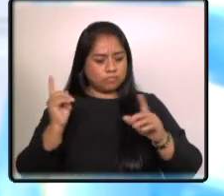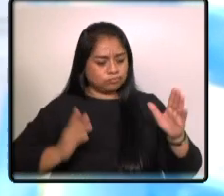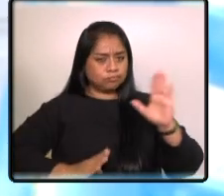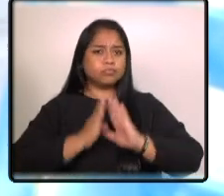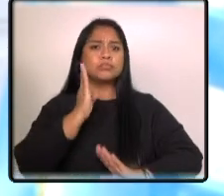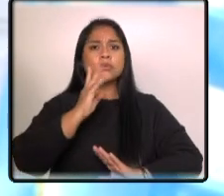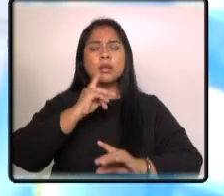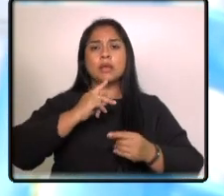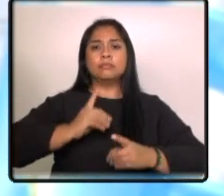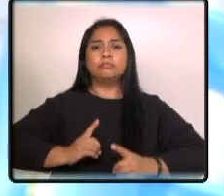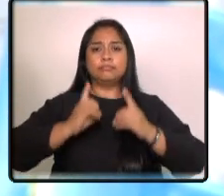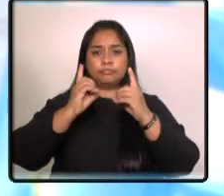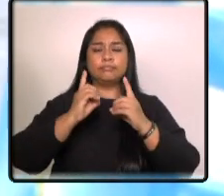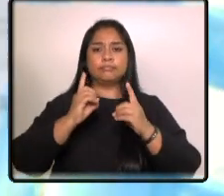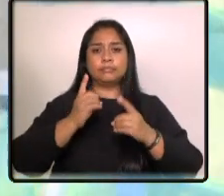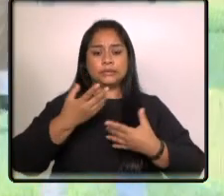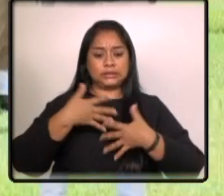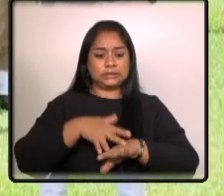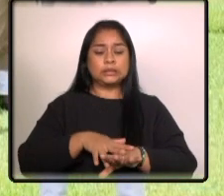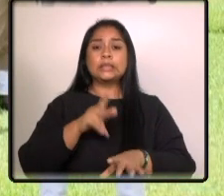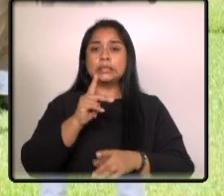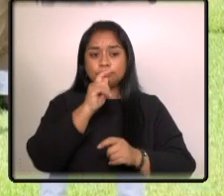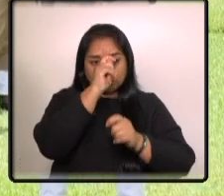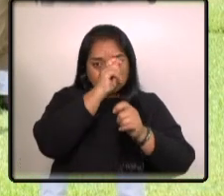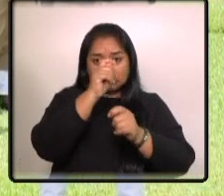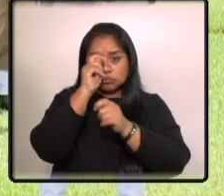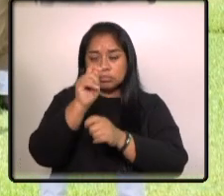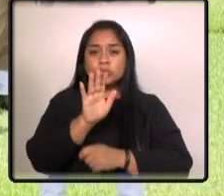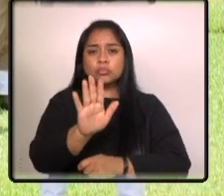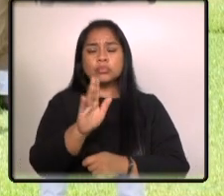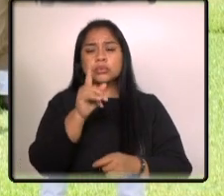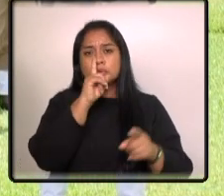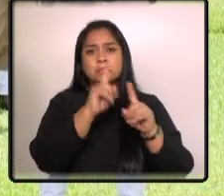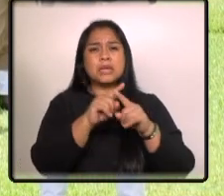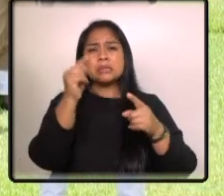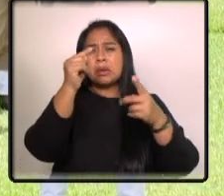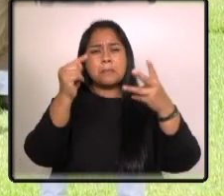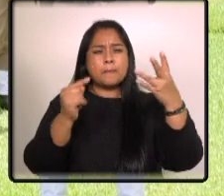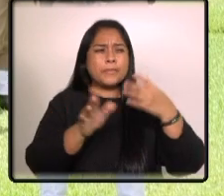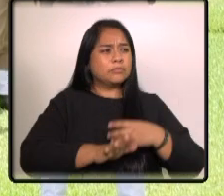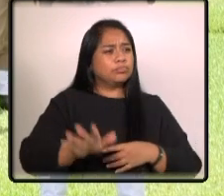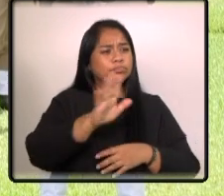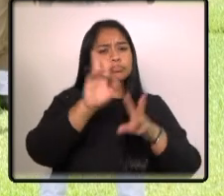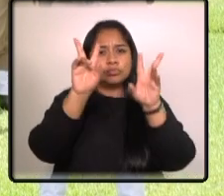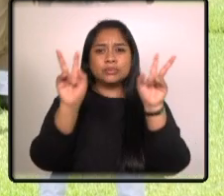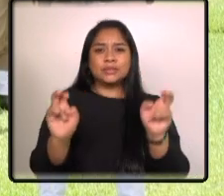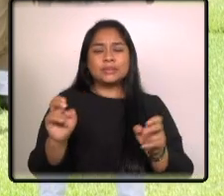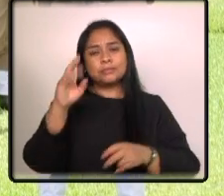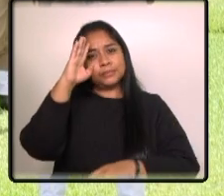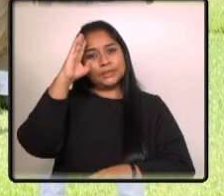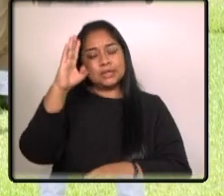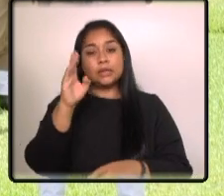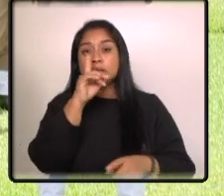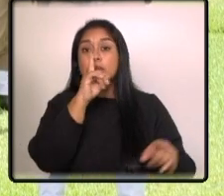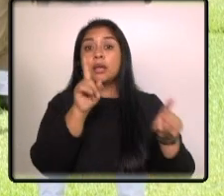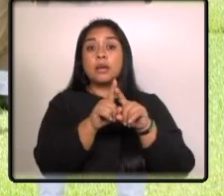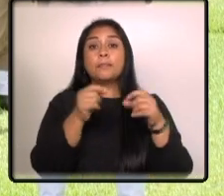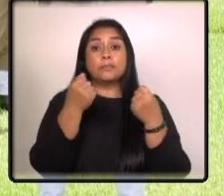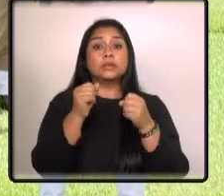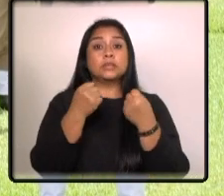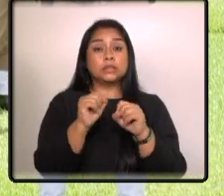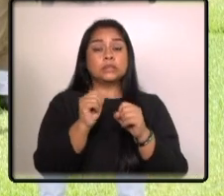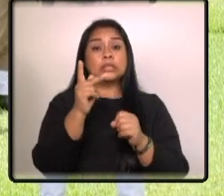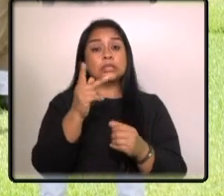integral y meritocrático en todos los campos del quehacer militar. También se construyó y se